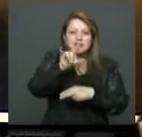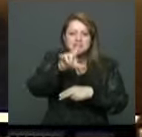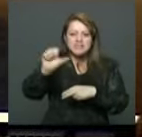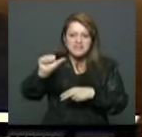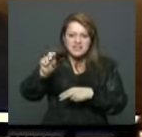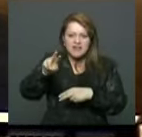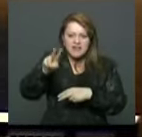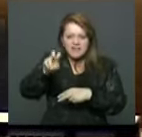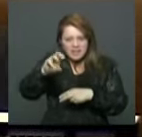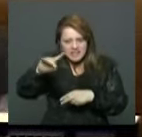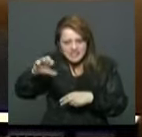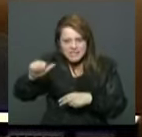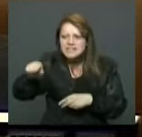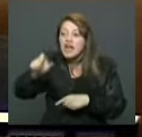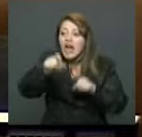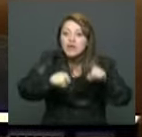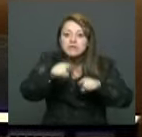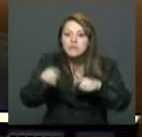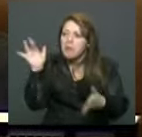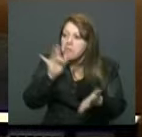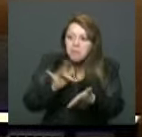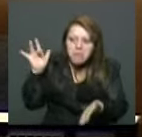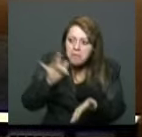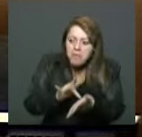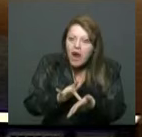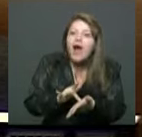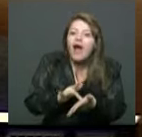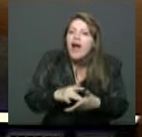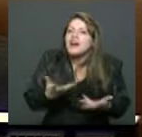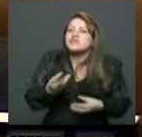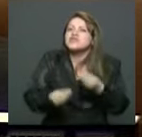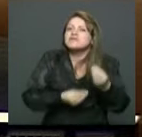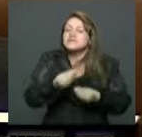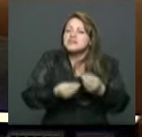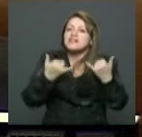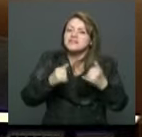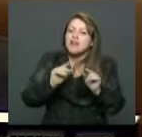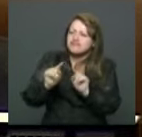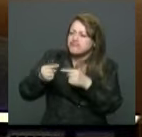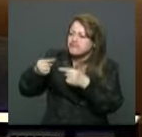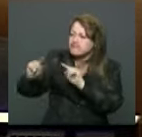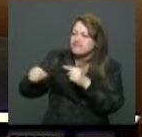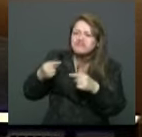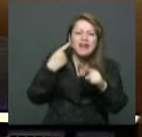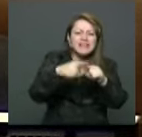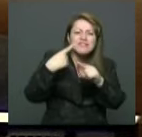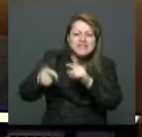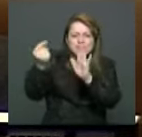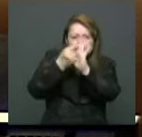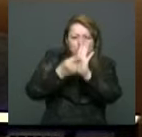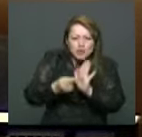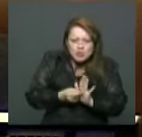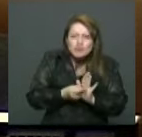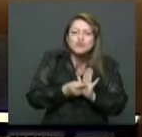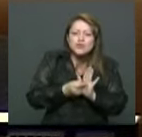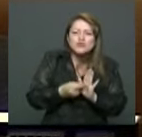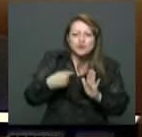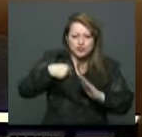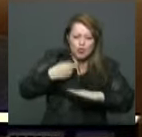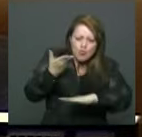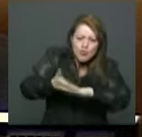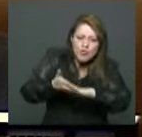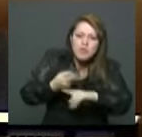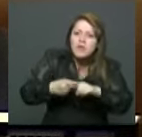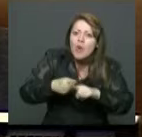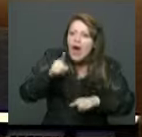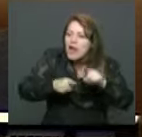eliminamos la comisión de acusaciones como en efecto pues es una de las grandes discusiones que se ha dado en esta reforma de equilibrio de poderes. Tenemos serias